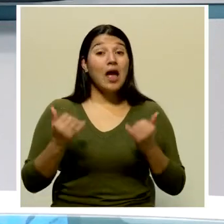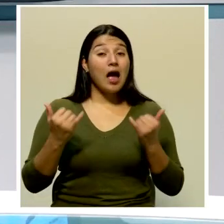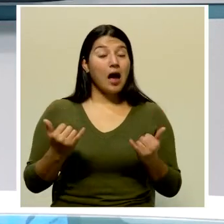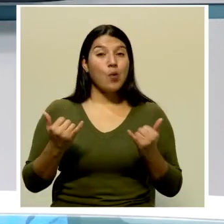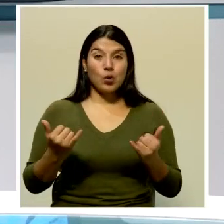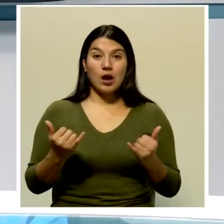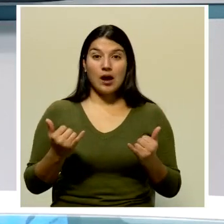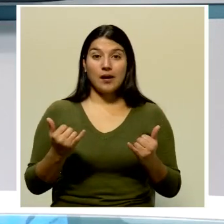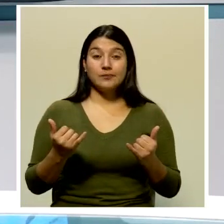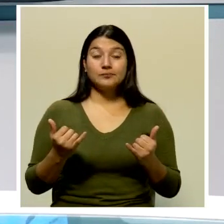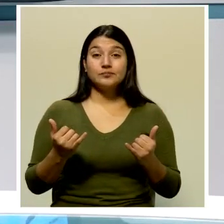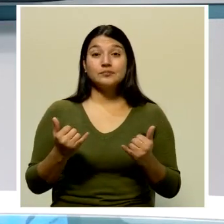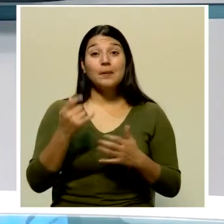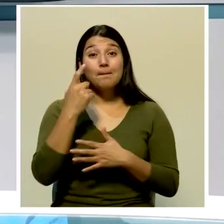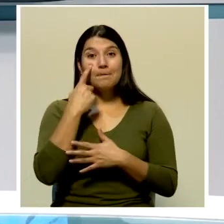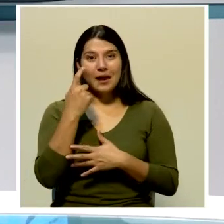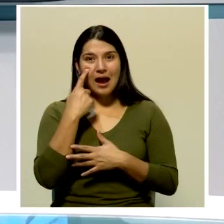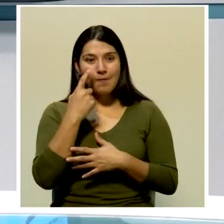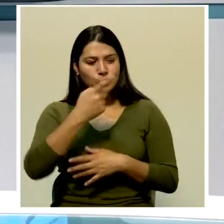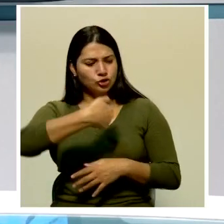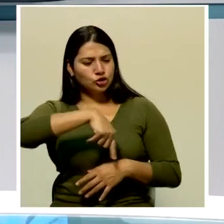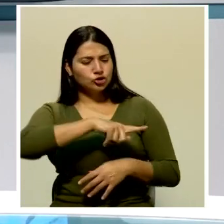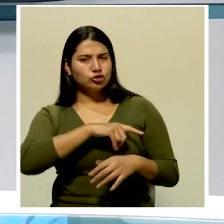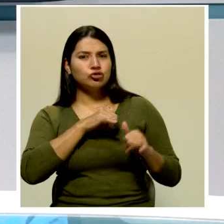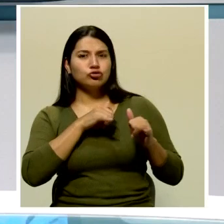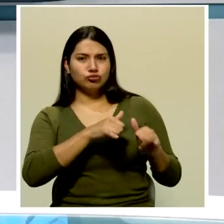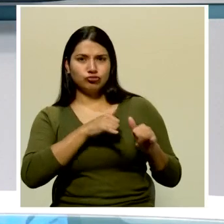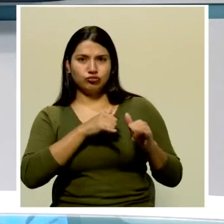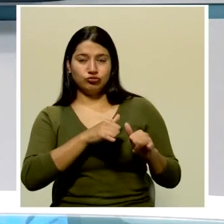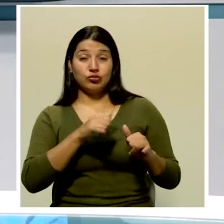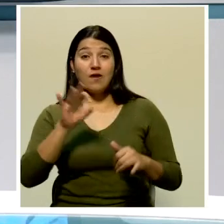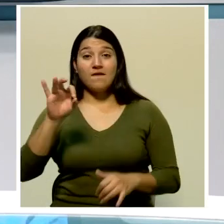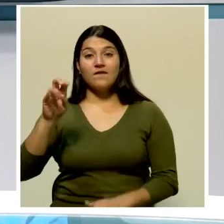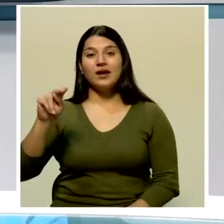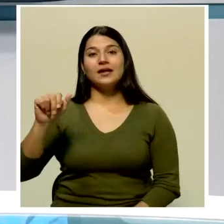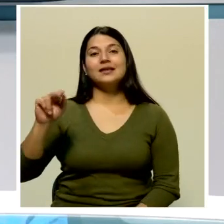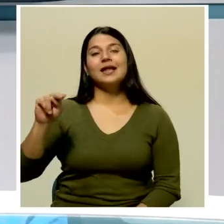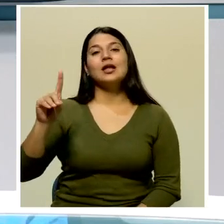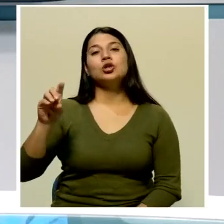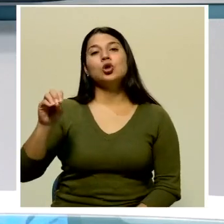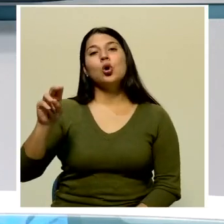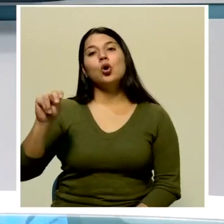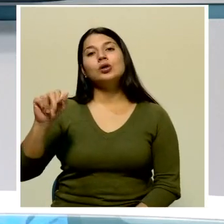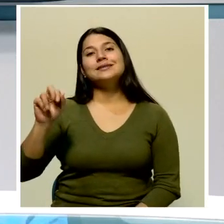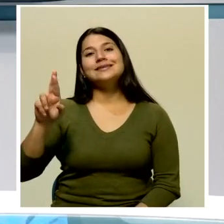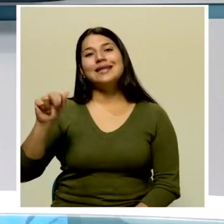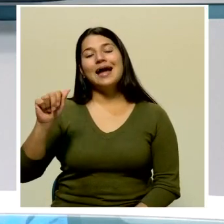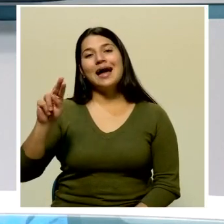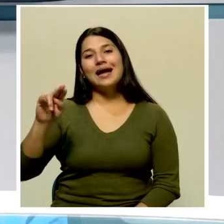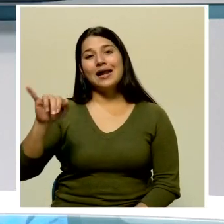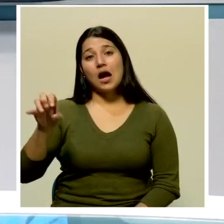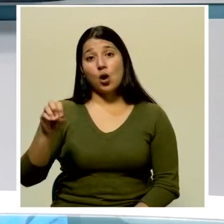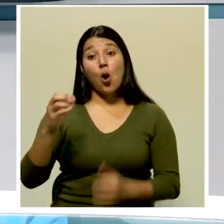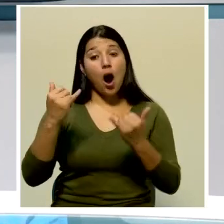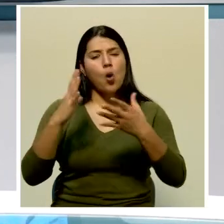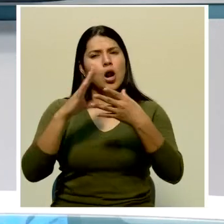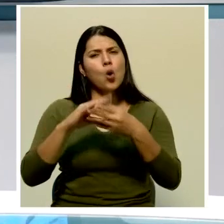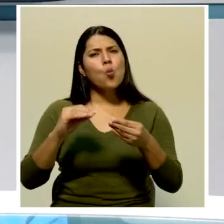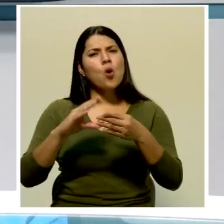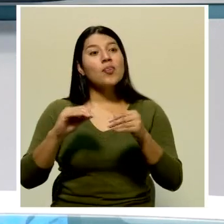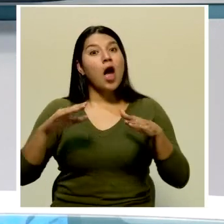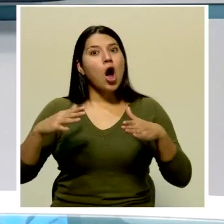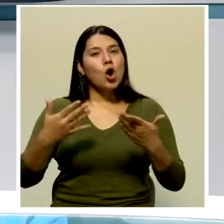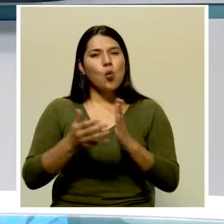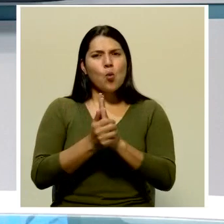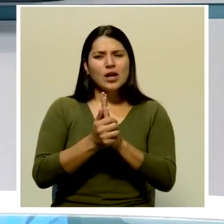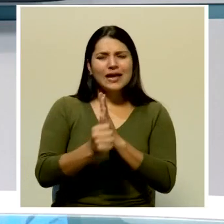a la sección Somos de los mismos. Fernando Naranjo nos cuenta sobre cómo el talento,